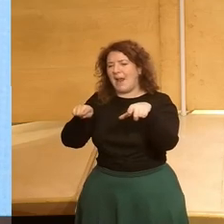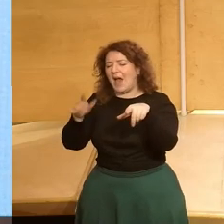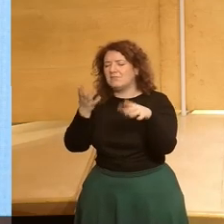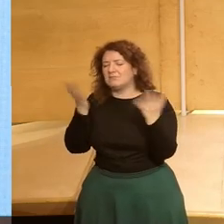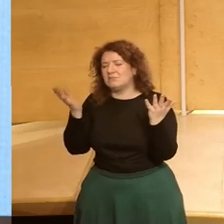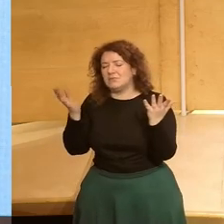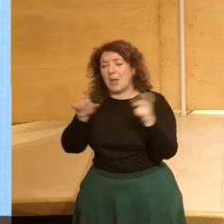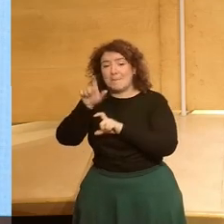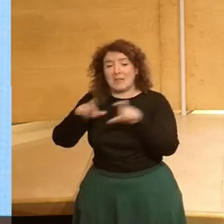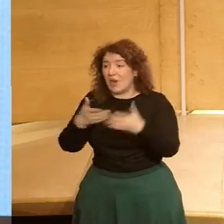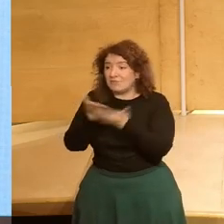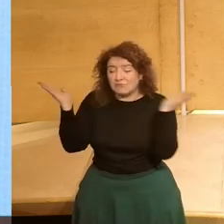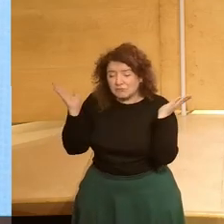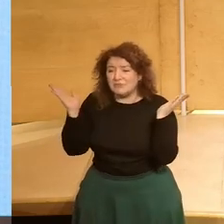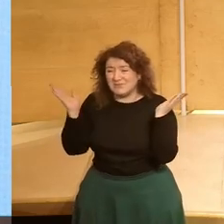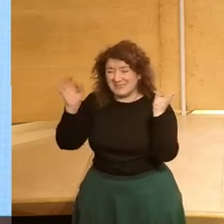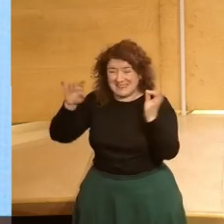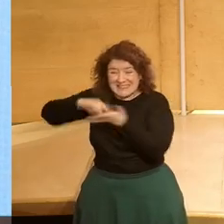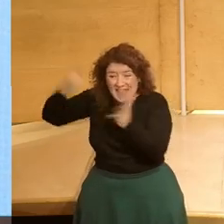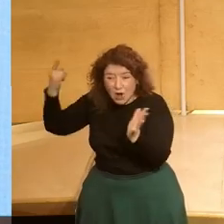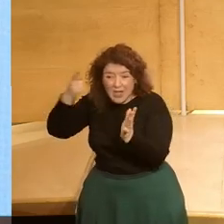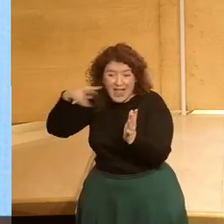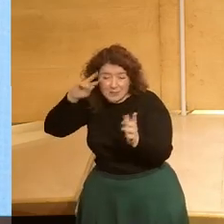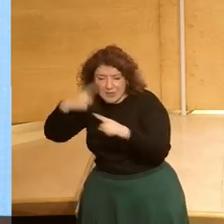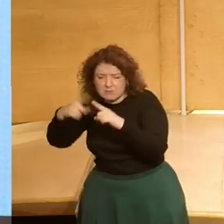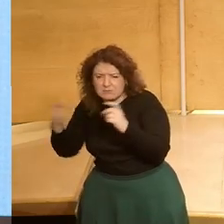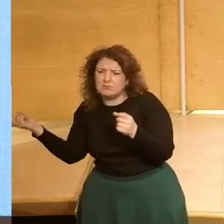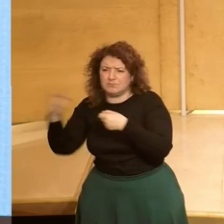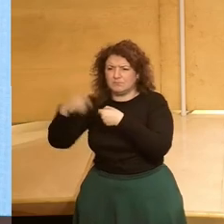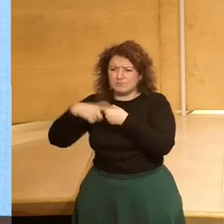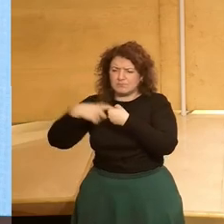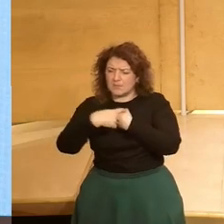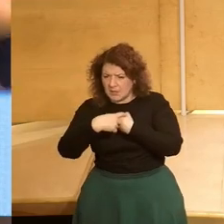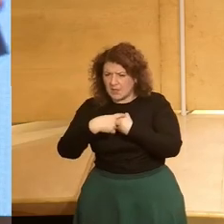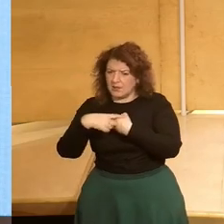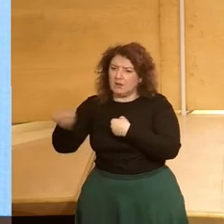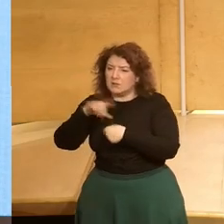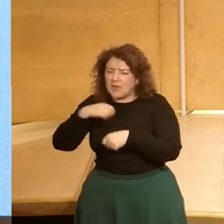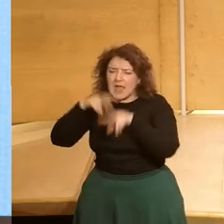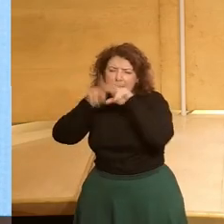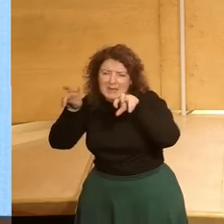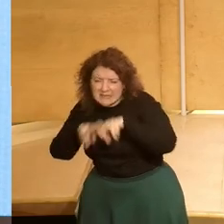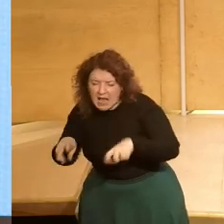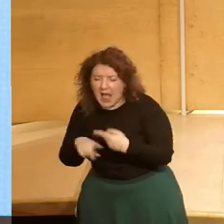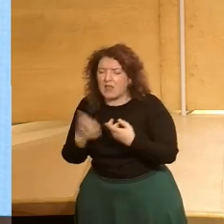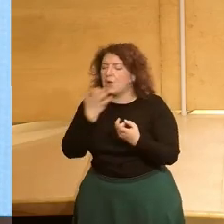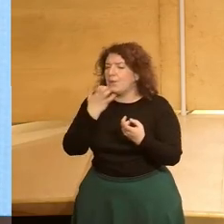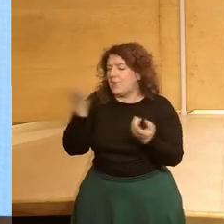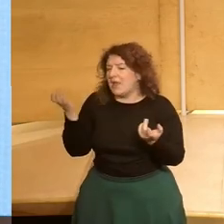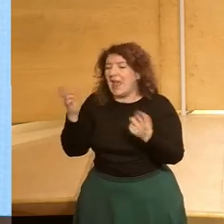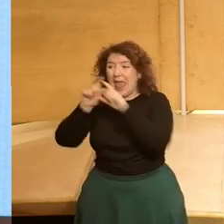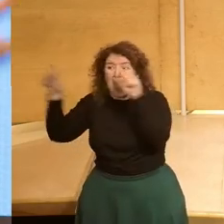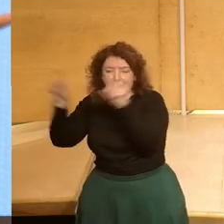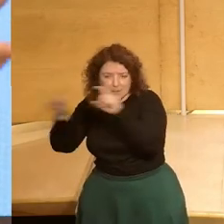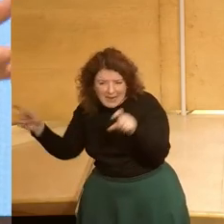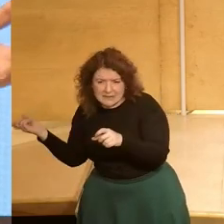pusiese a todo el mundo de la tecnología de acuerdo en un sitio y entonces traíamos a investigadores traíamos a gente de la